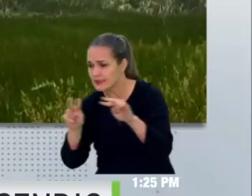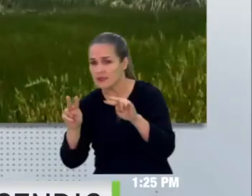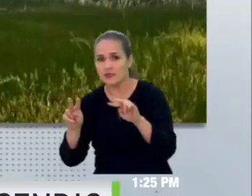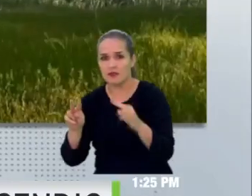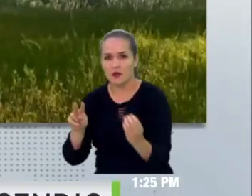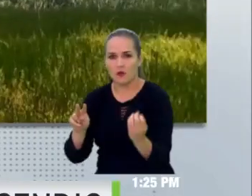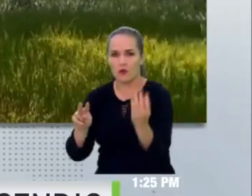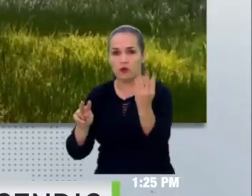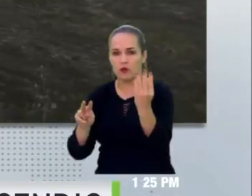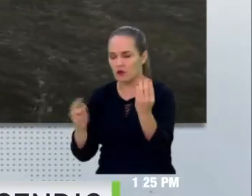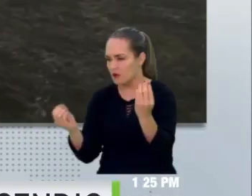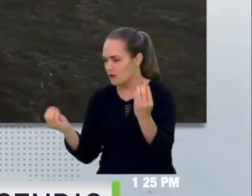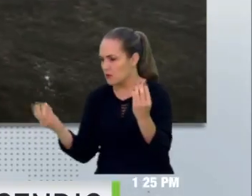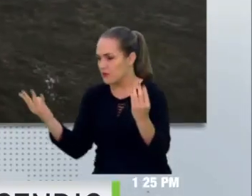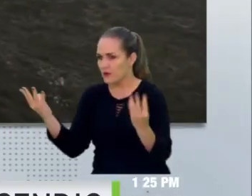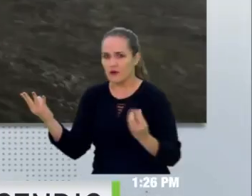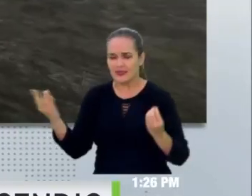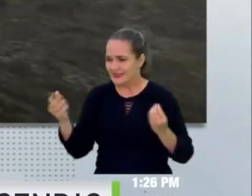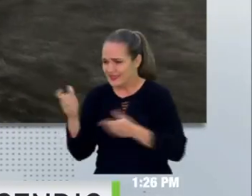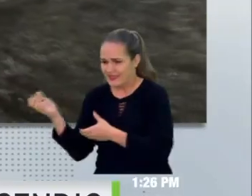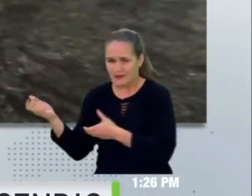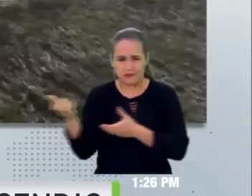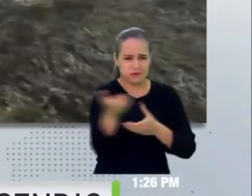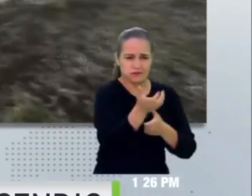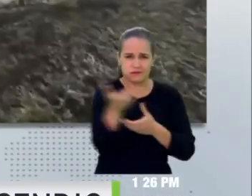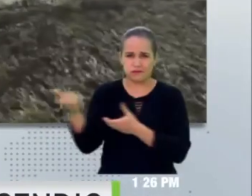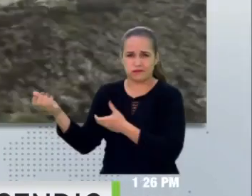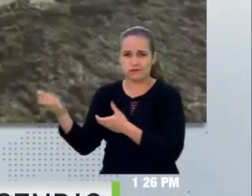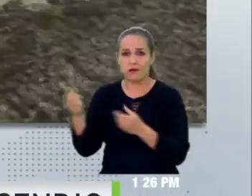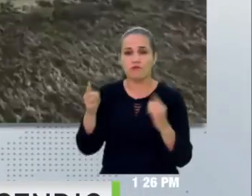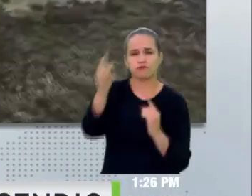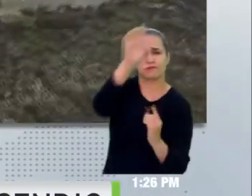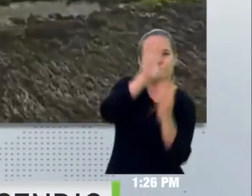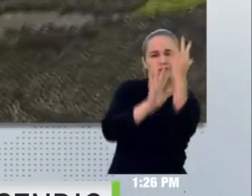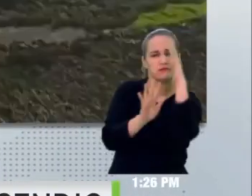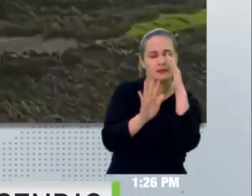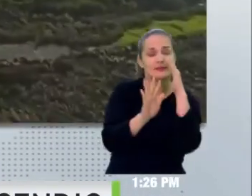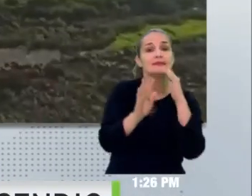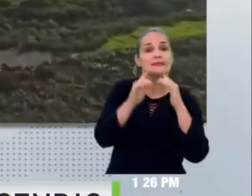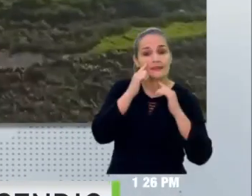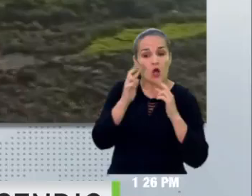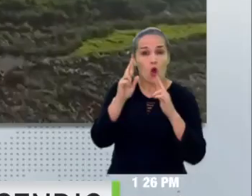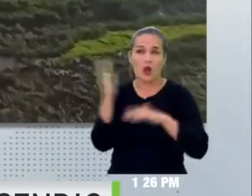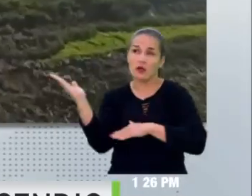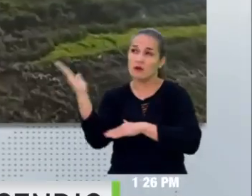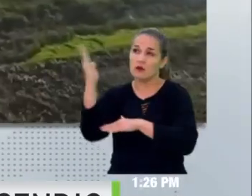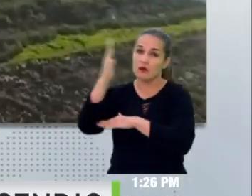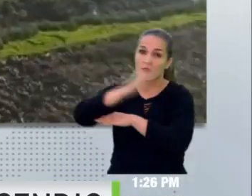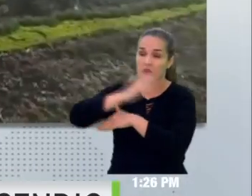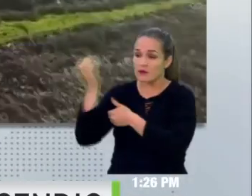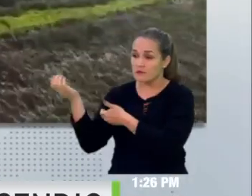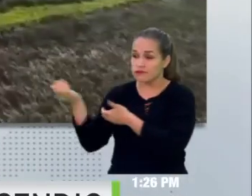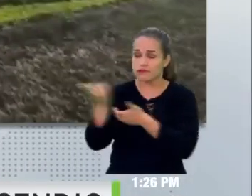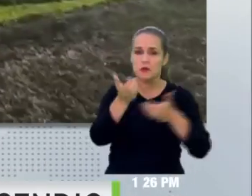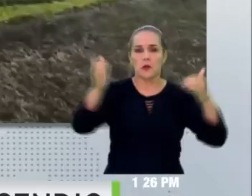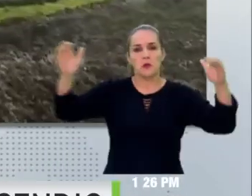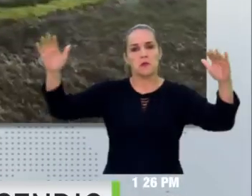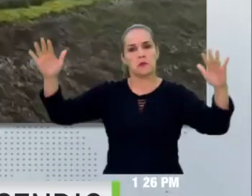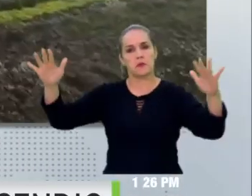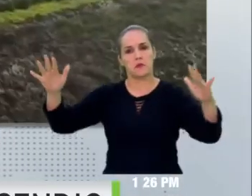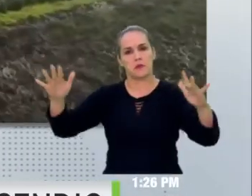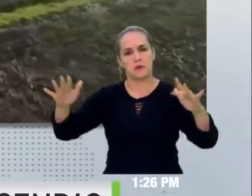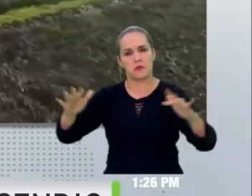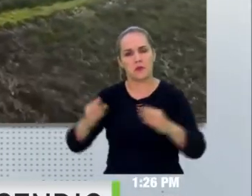conflagración que se extienden a lo largo de 500 metros de vegetación. Se espera que al finalizar la jornada del día de hoy, la emergencia haya sido